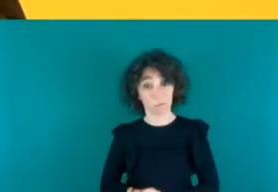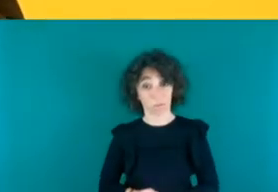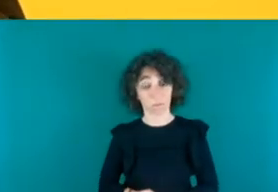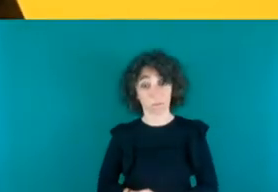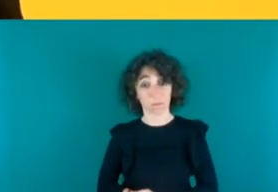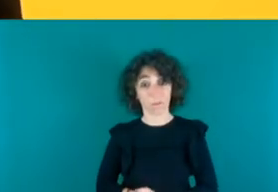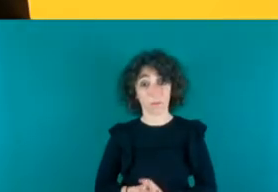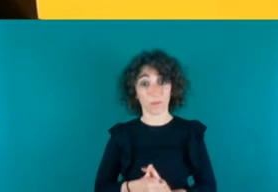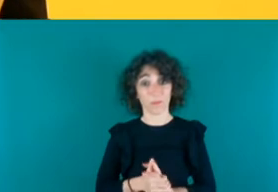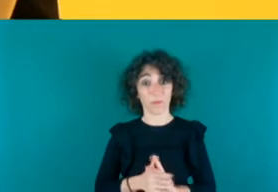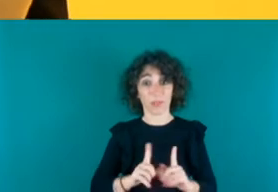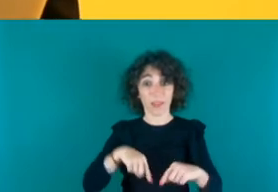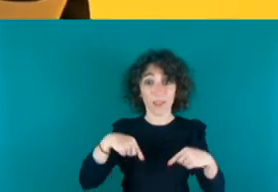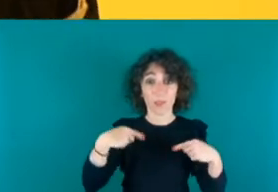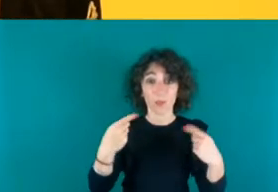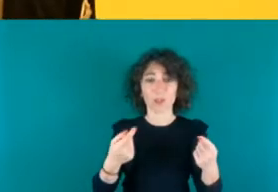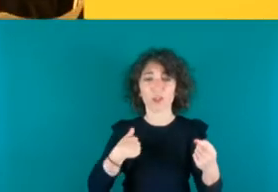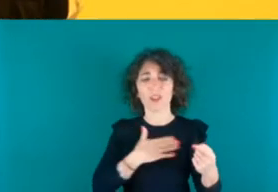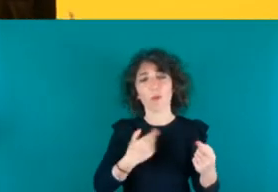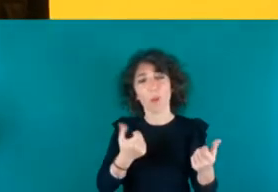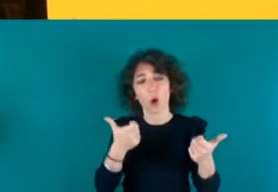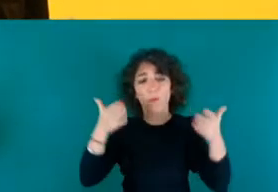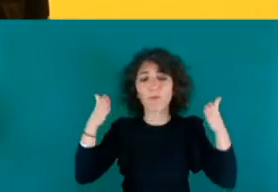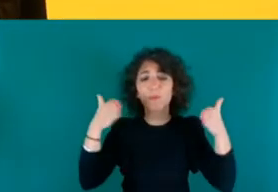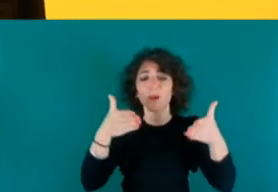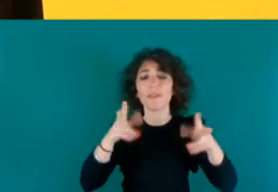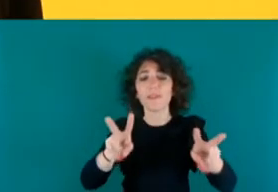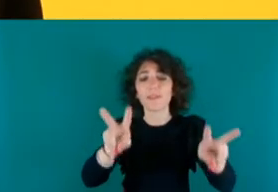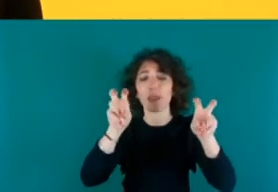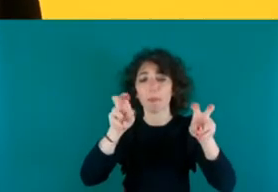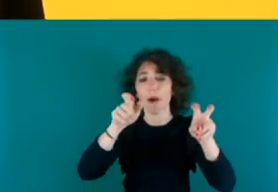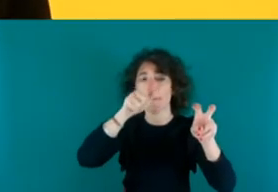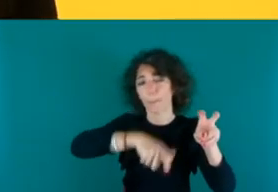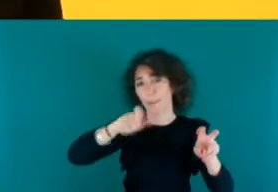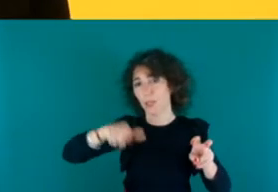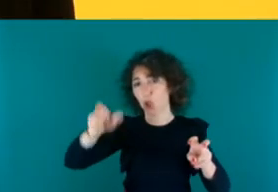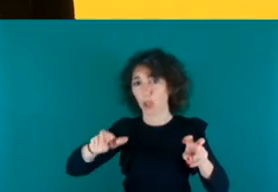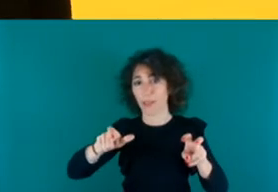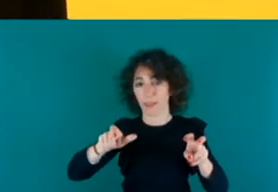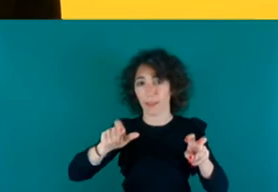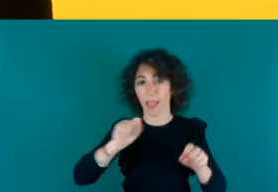Luego, yo me quiero centrar un poco también en el tema de las personas LGBT